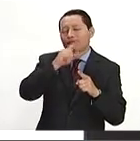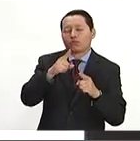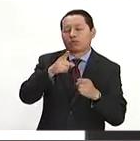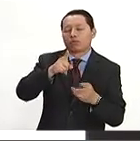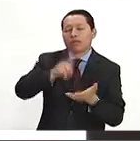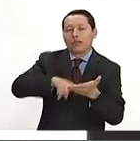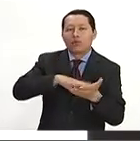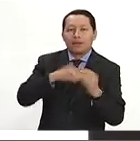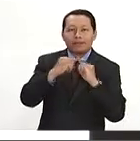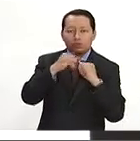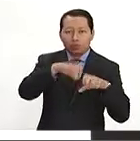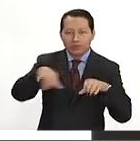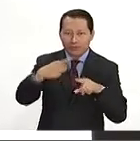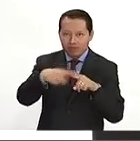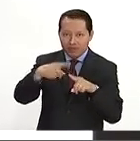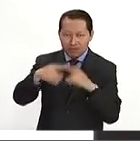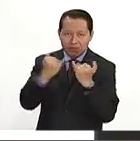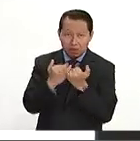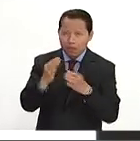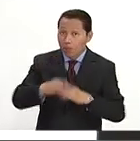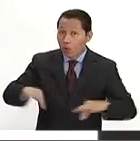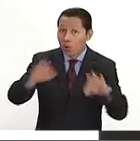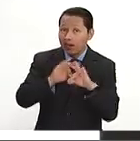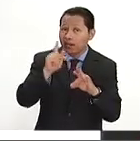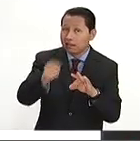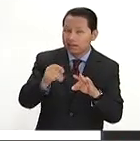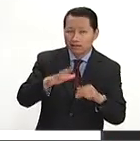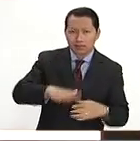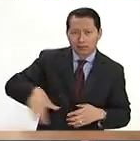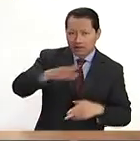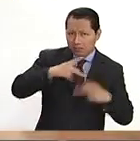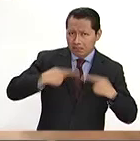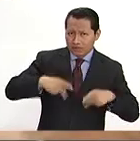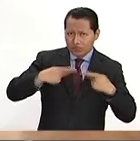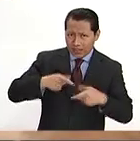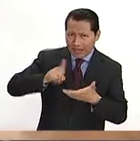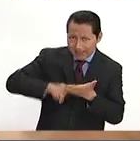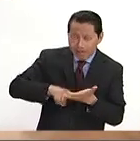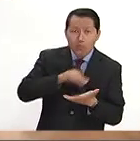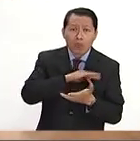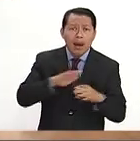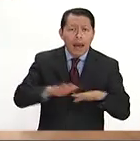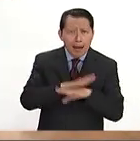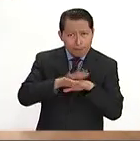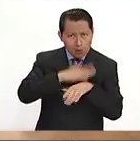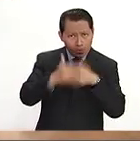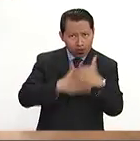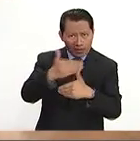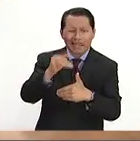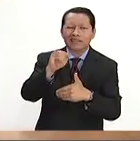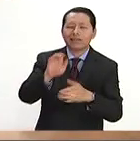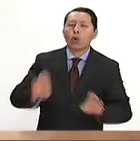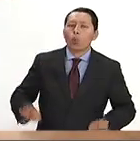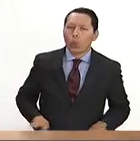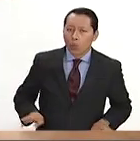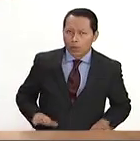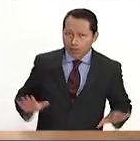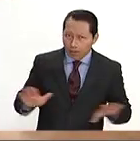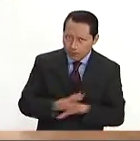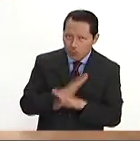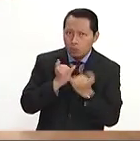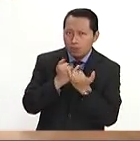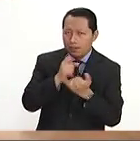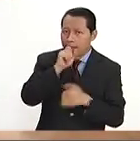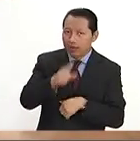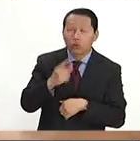generar los grandes cambios dentro de nuestra sociedad. Entonces, sí le apostamos por un cambio conductual, modificación de